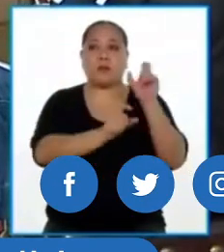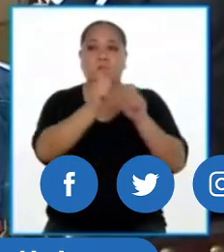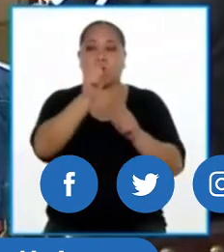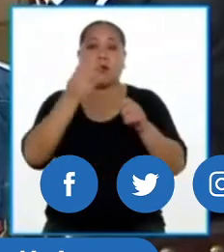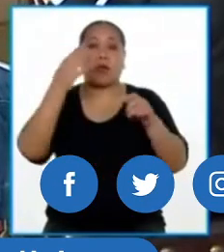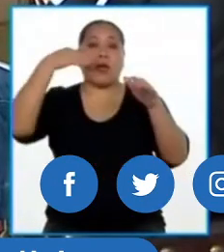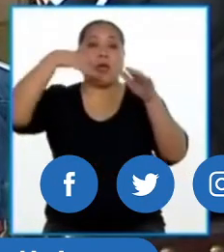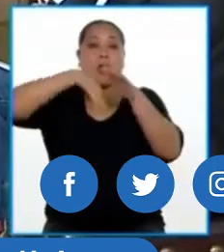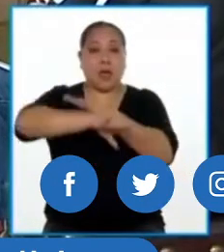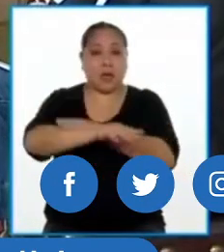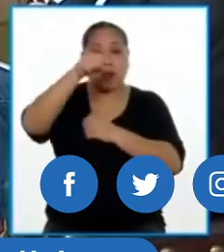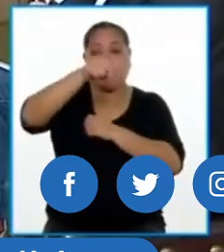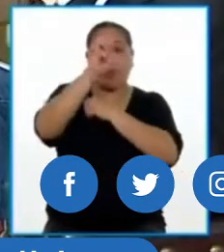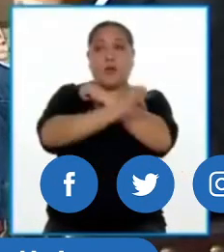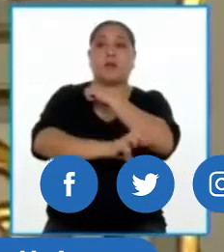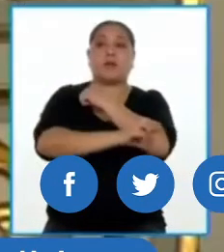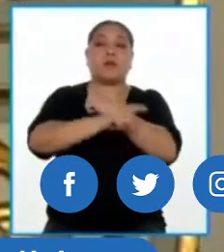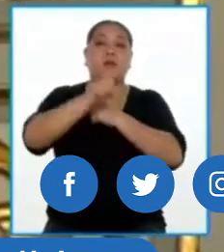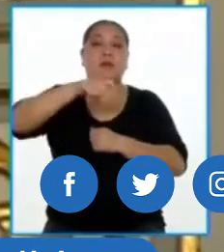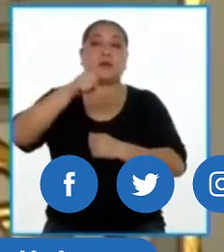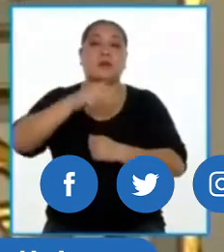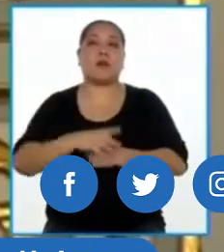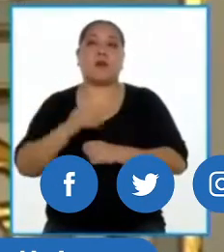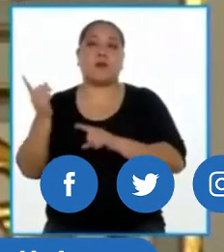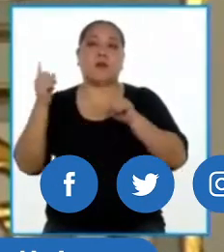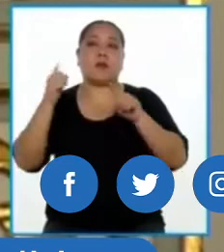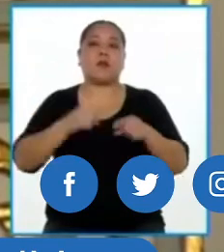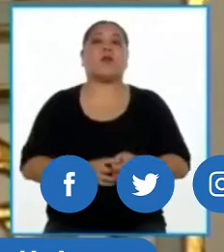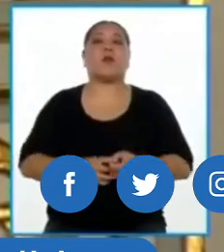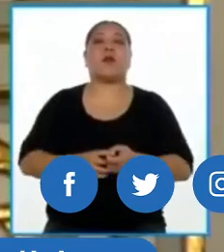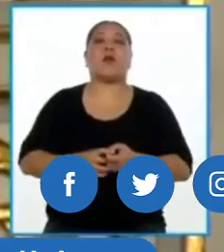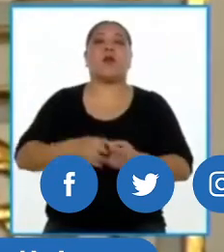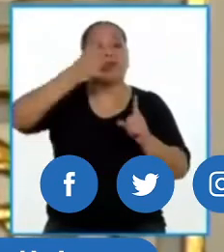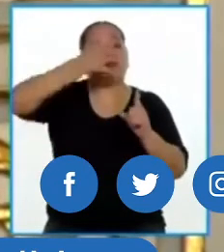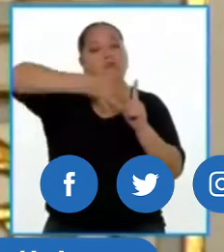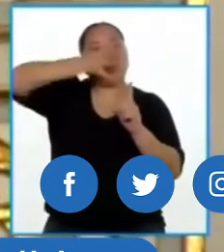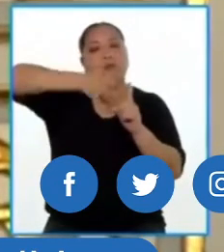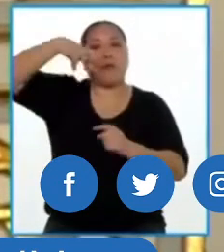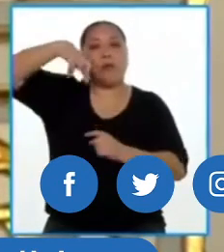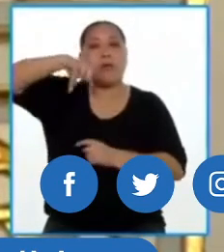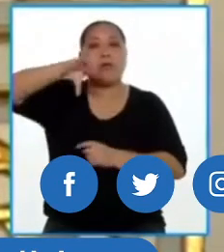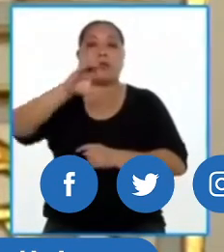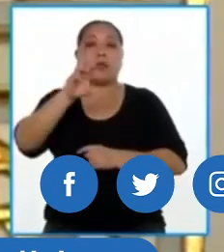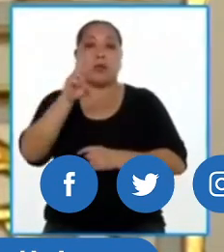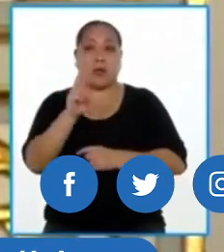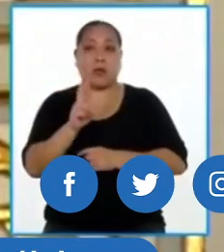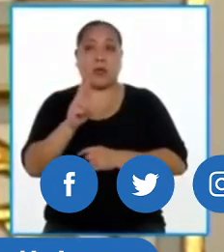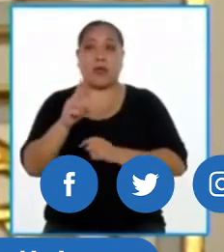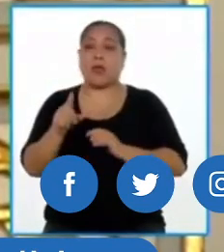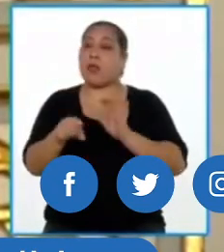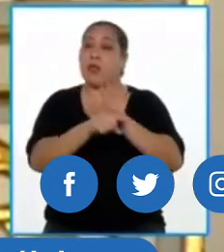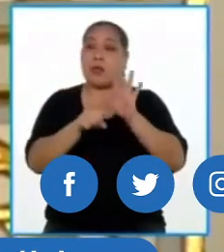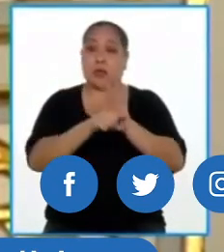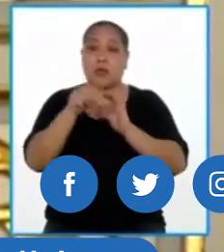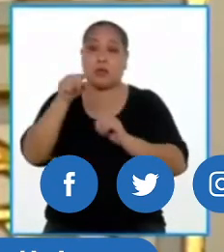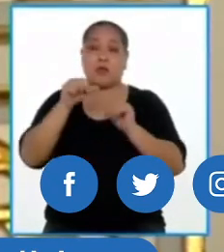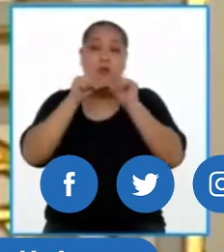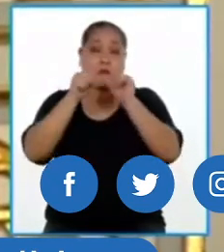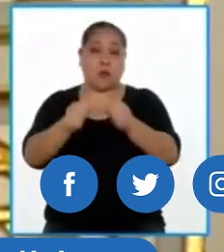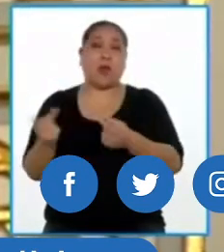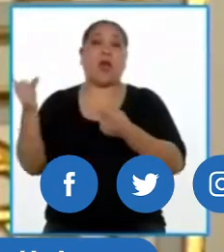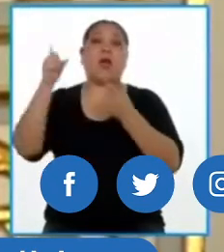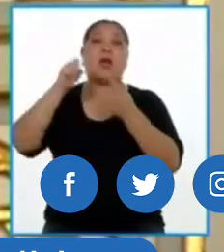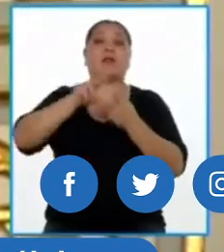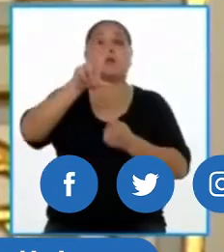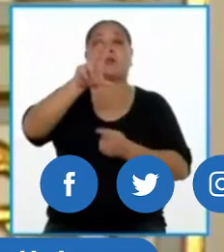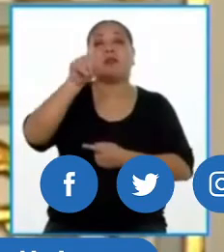ingresen a nuestro país, tienen que venir con una prueba negativa PCR, esto se mantiene todavía vigente hasta el treinta y uno